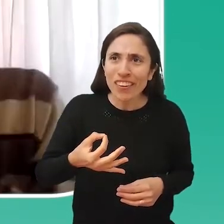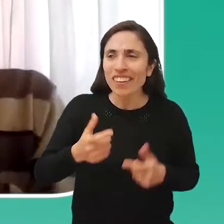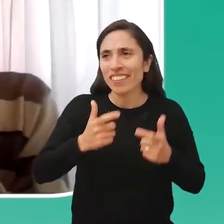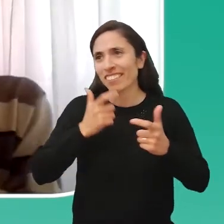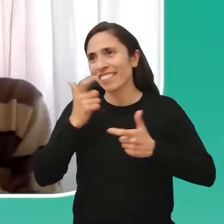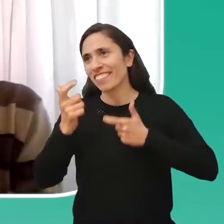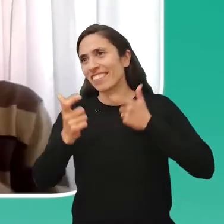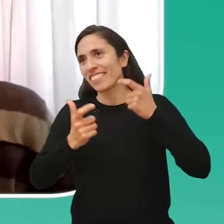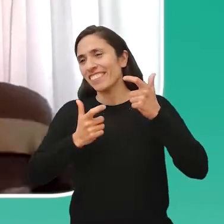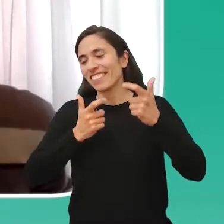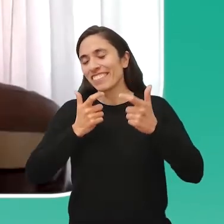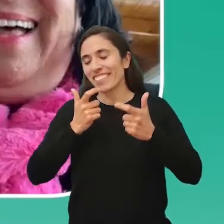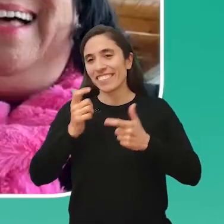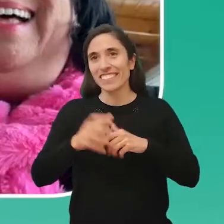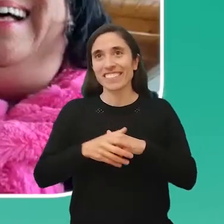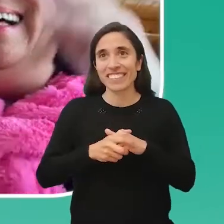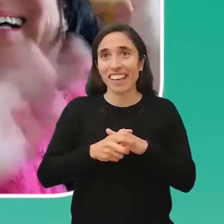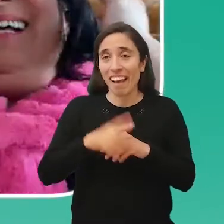¿En serio?